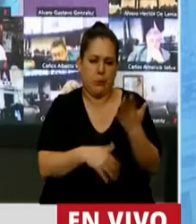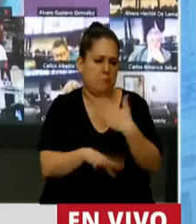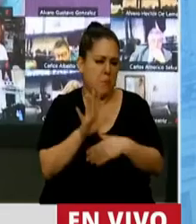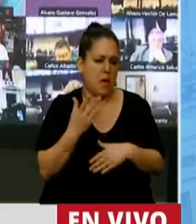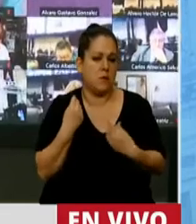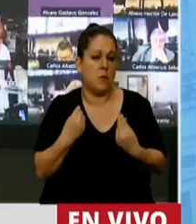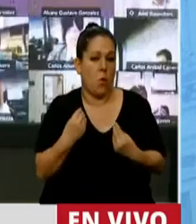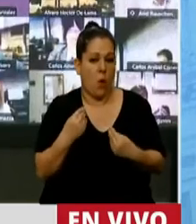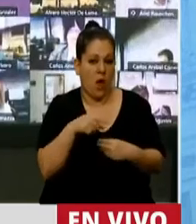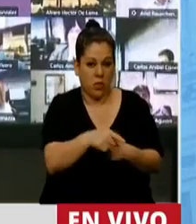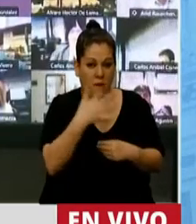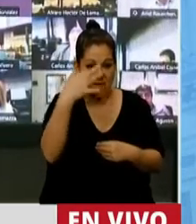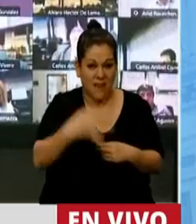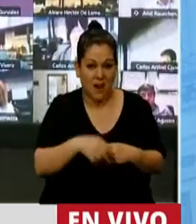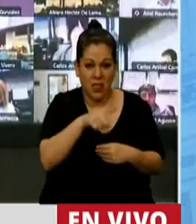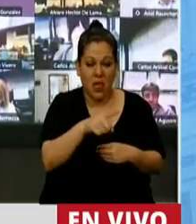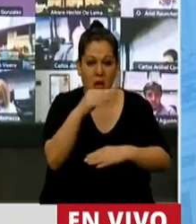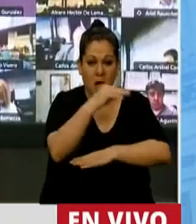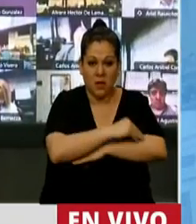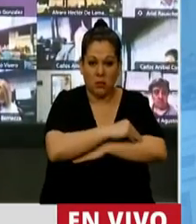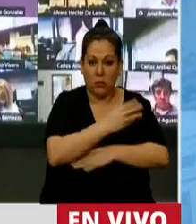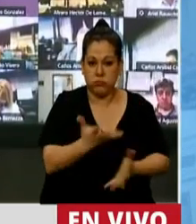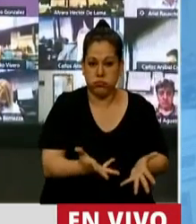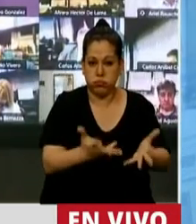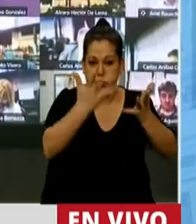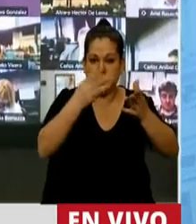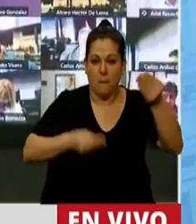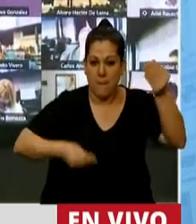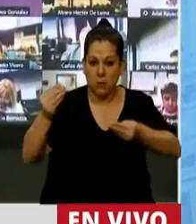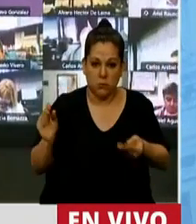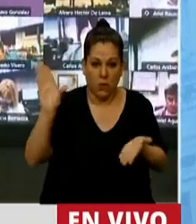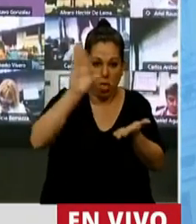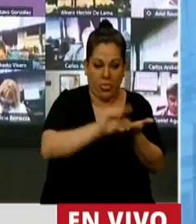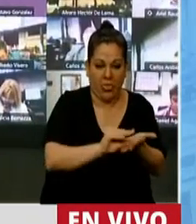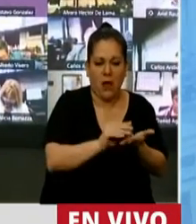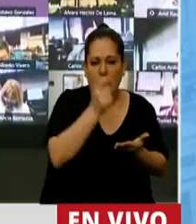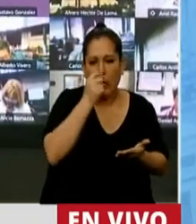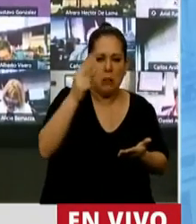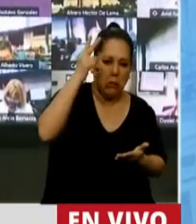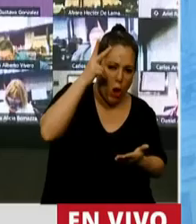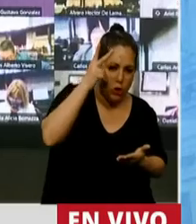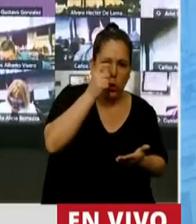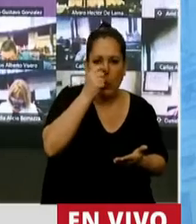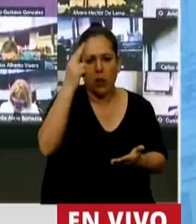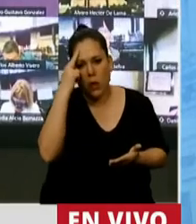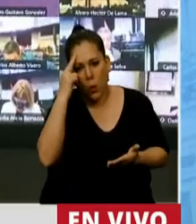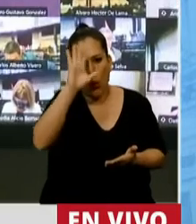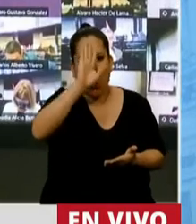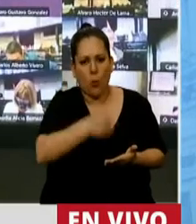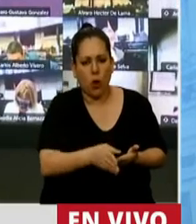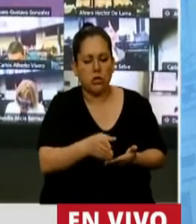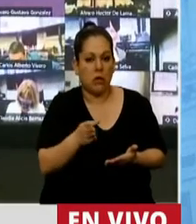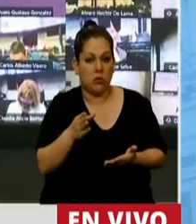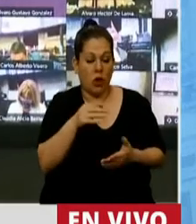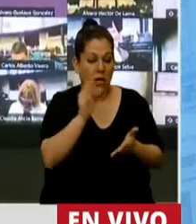la que menos crecía en cuanto al presupuesto era un 28, un 29% de Santa Cruz era la que menos